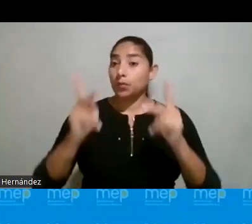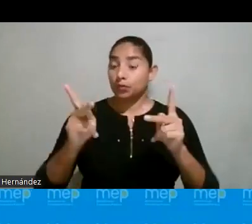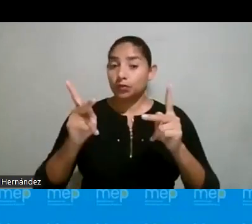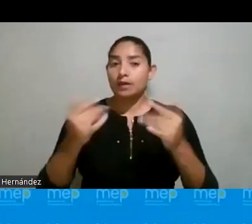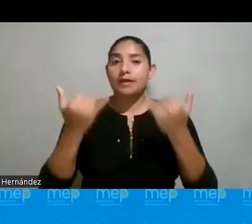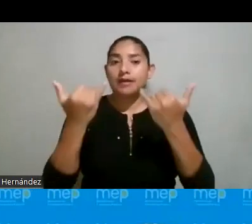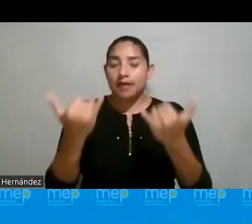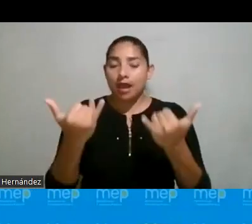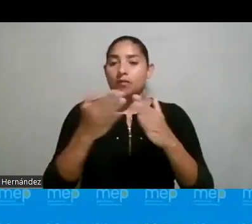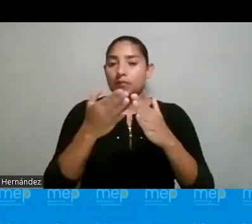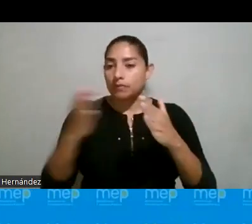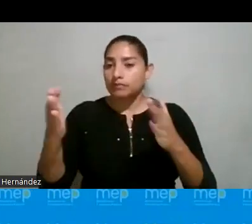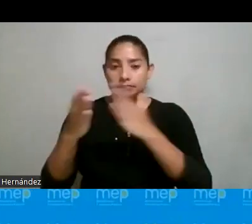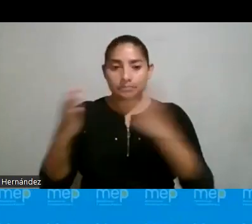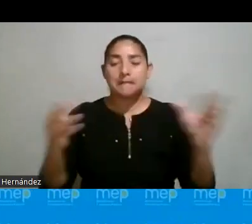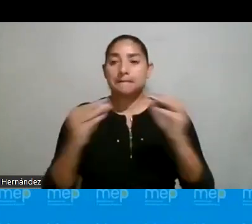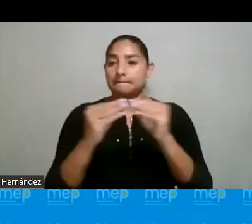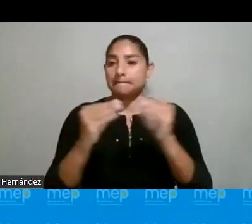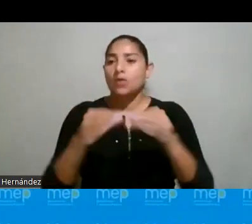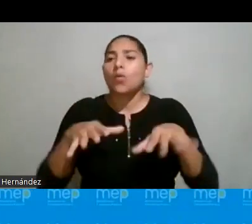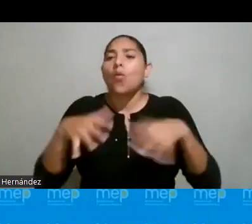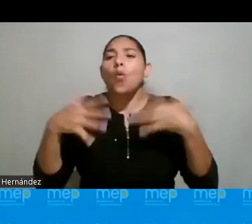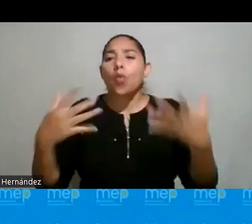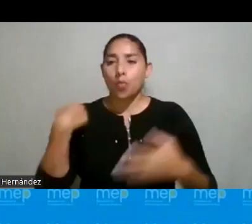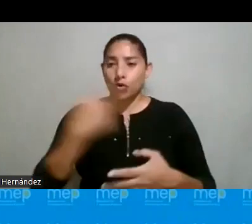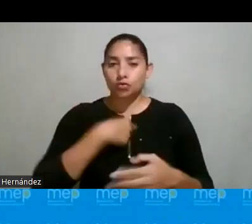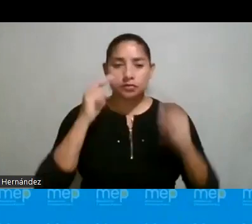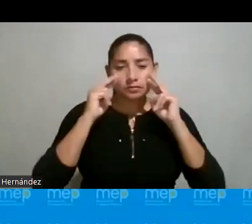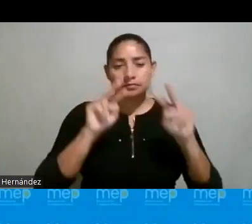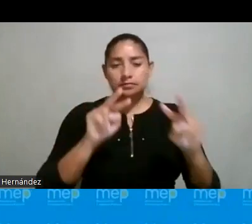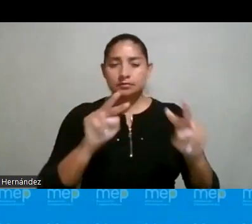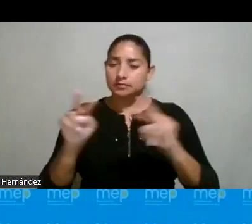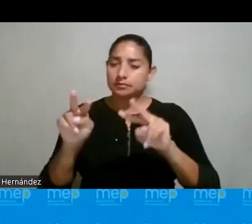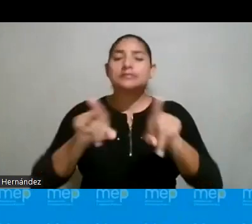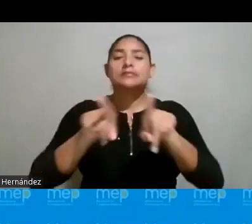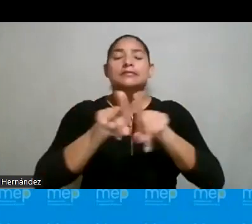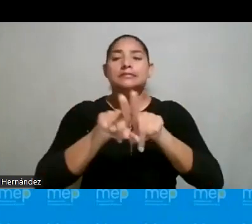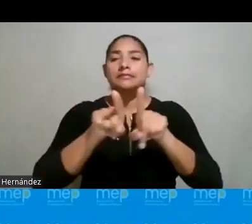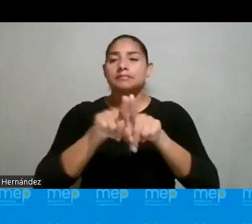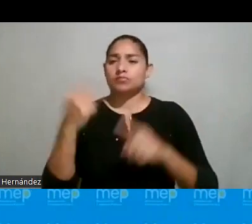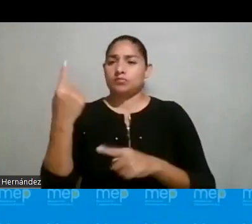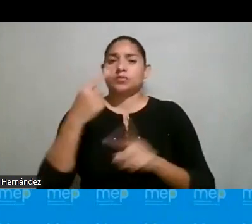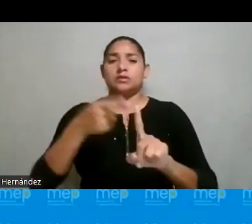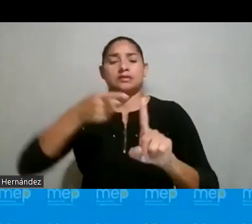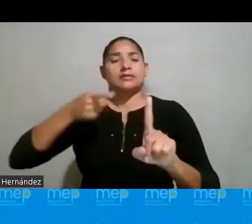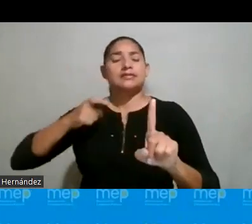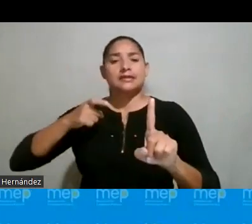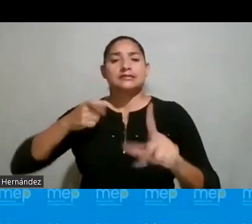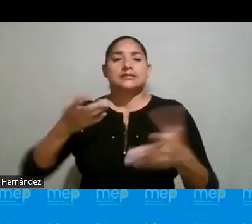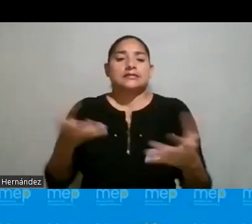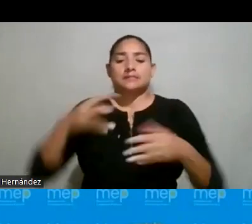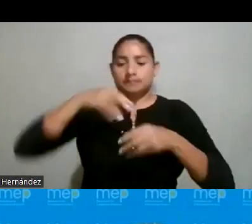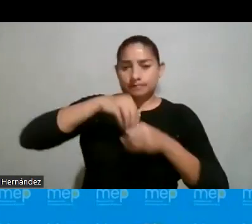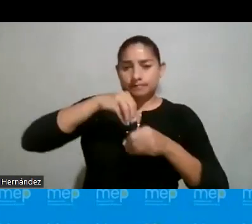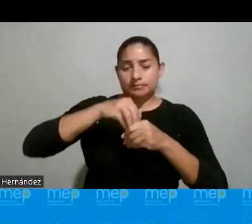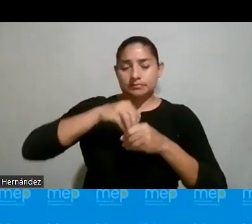ahora voy a ampliar un poco más acerca de cómo podemos mirarlo y cómo también no solamente desde, digamos, a lo interno del